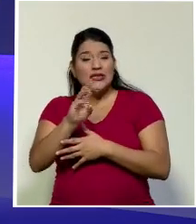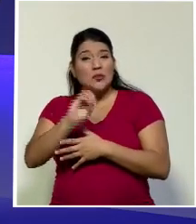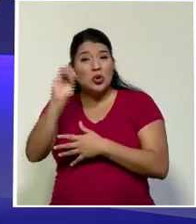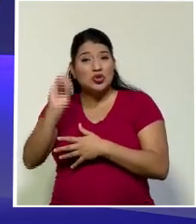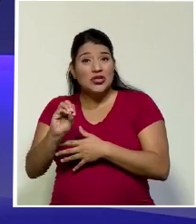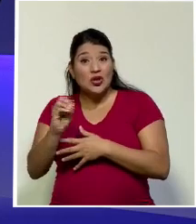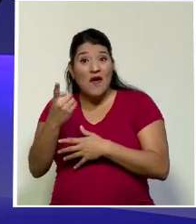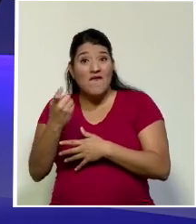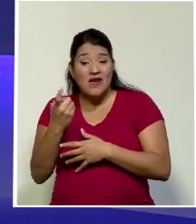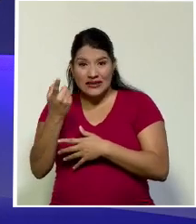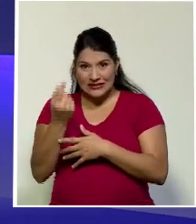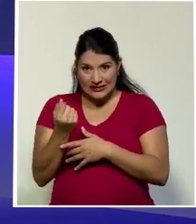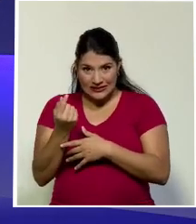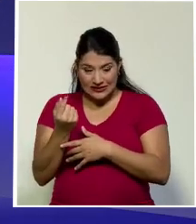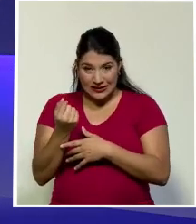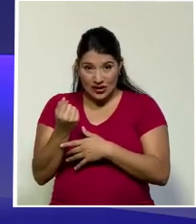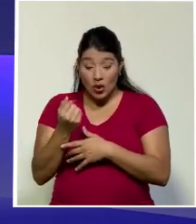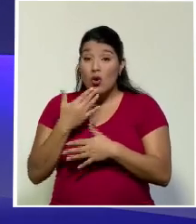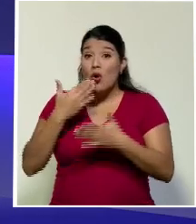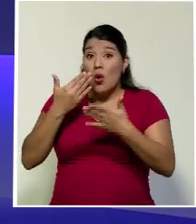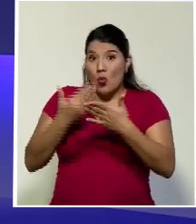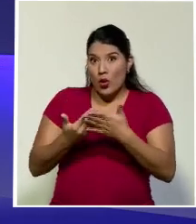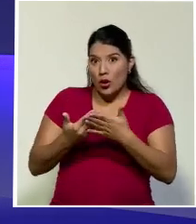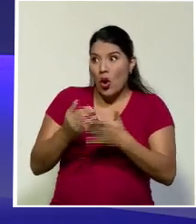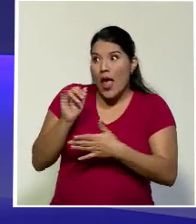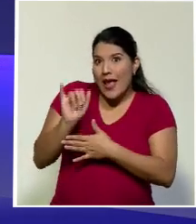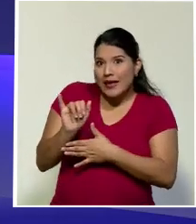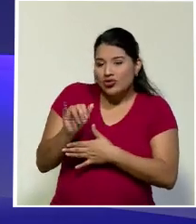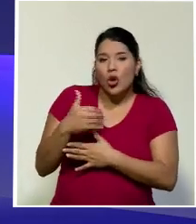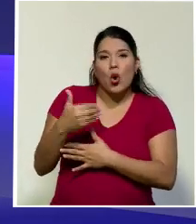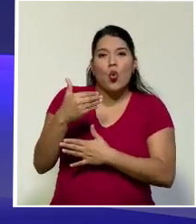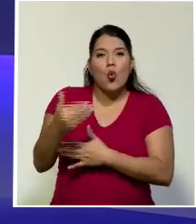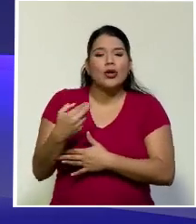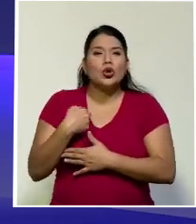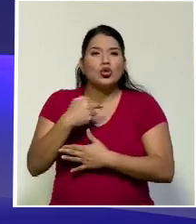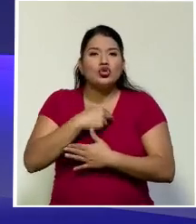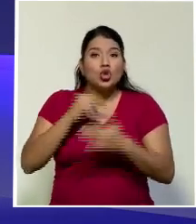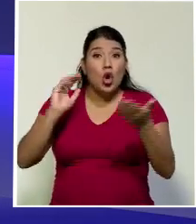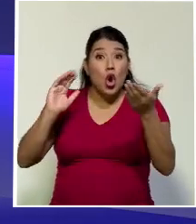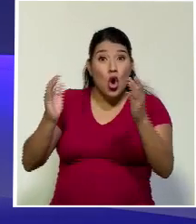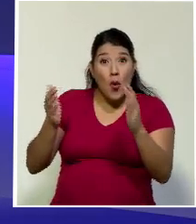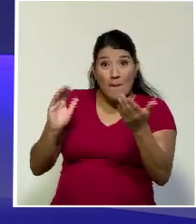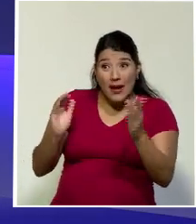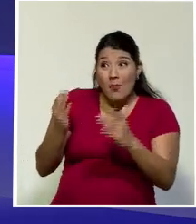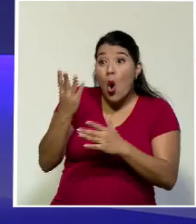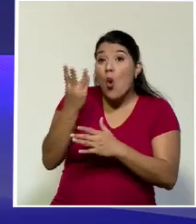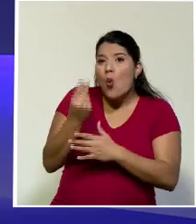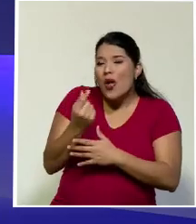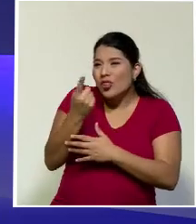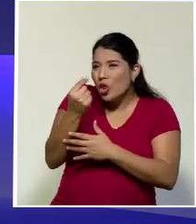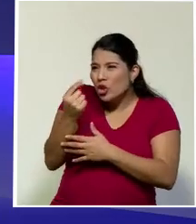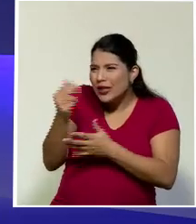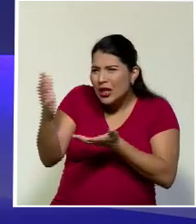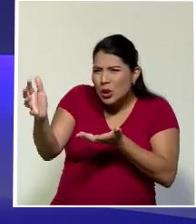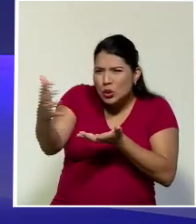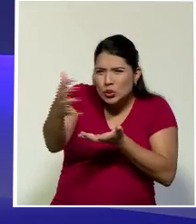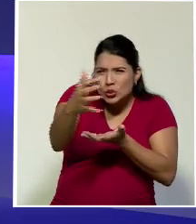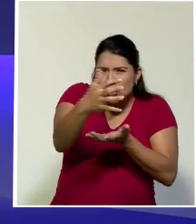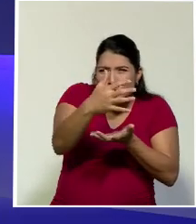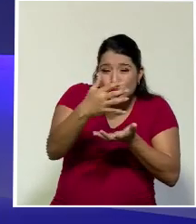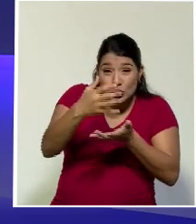Bruto. Bueno, eso, cuando comparamos datos de recaudación tributaria con países